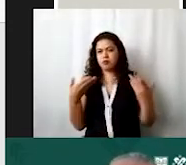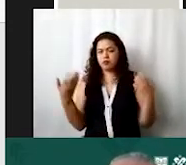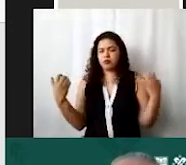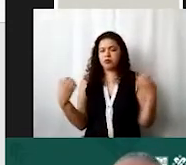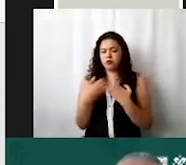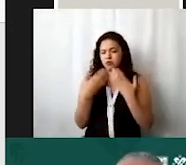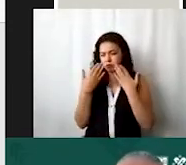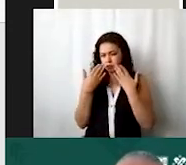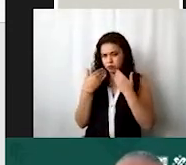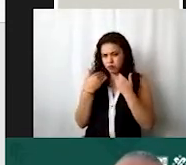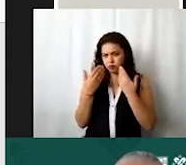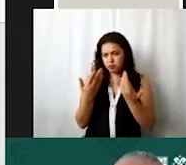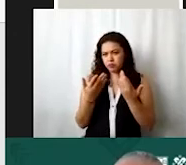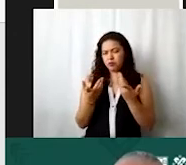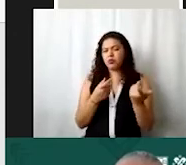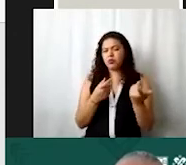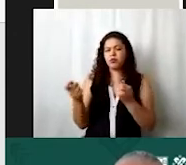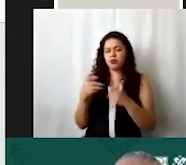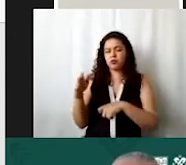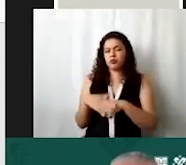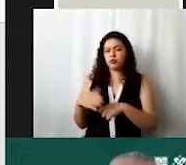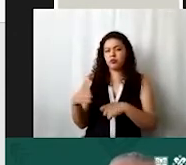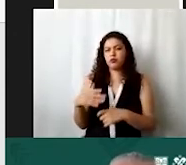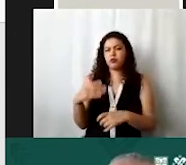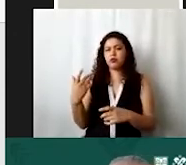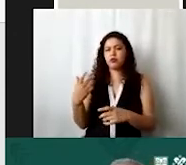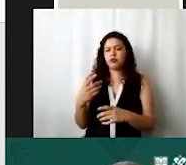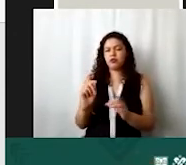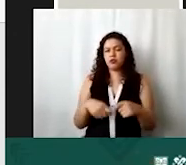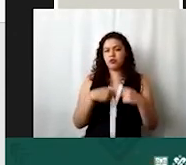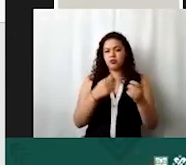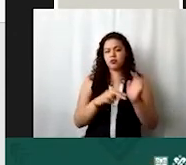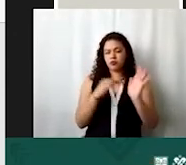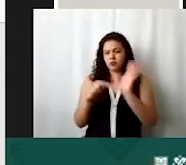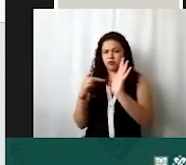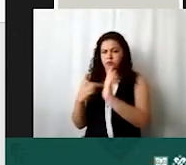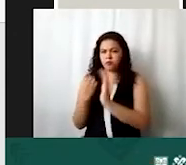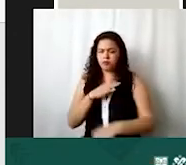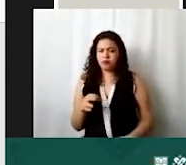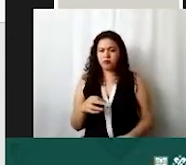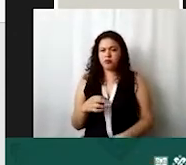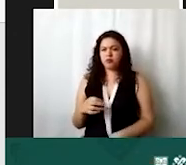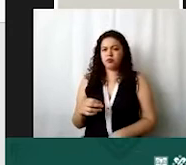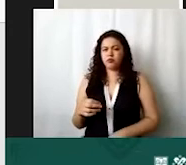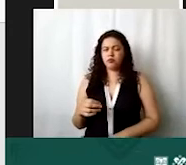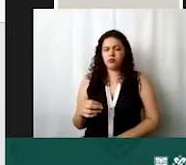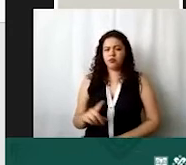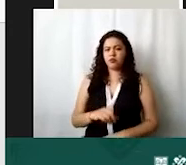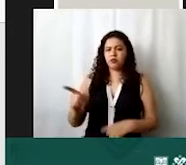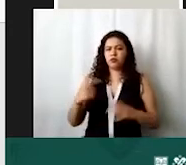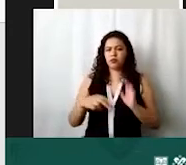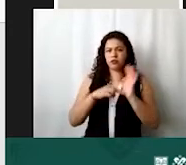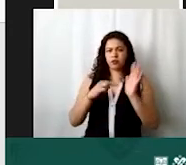o esté más controlada lo podrá enviar a efecto de que se ha firmado obviamente una vez que la firmen no pierde